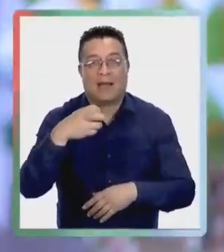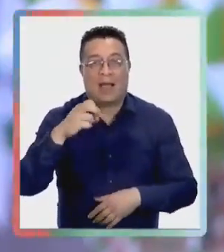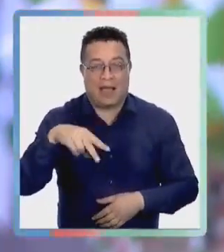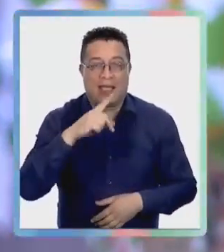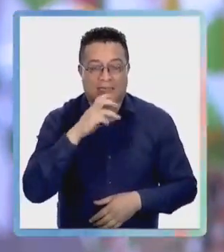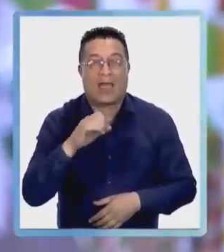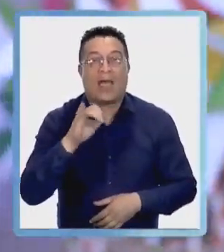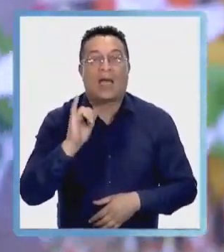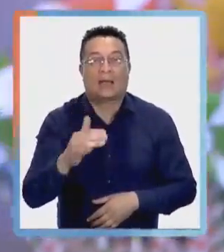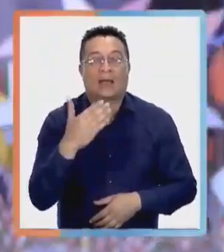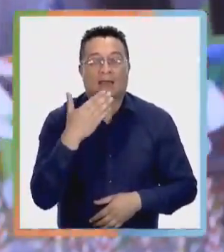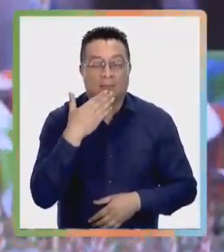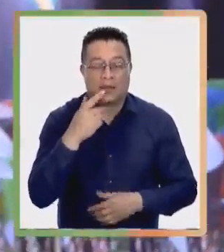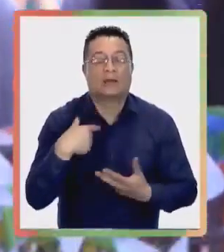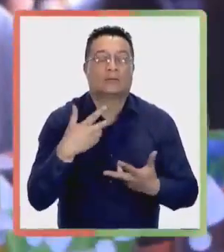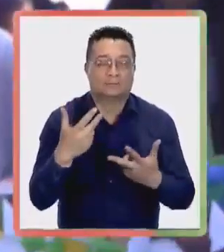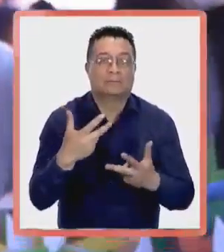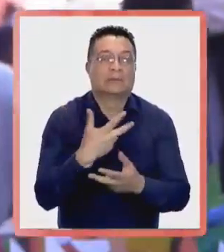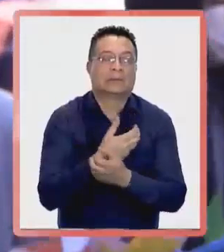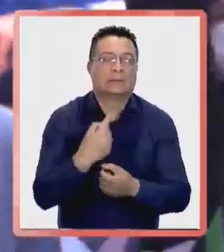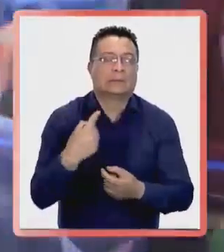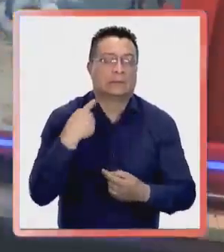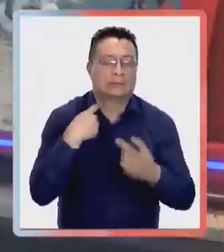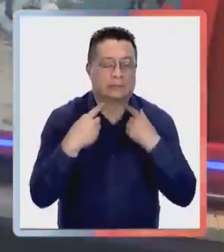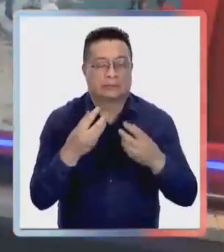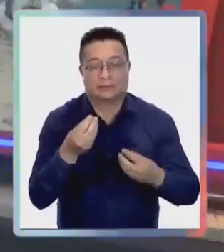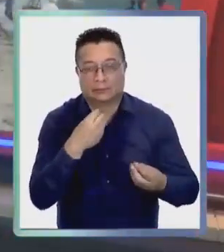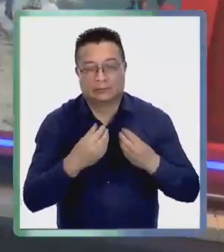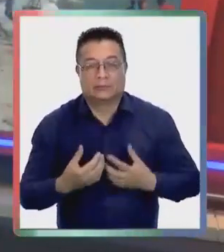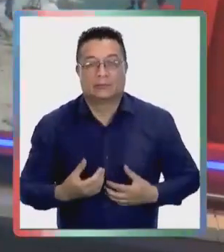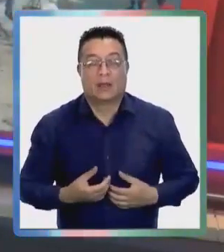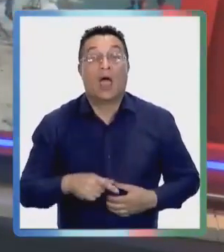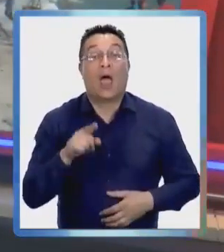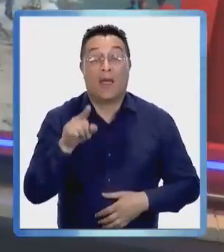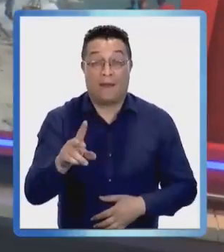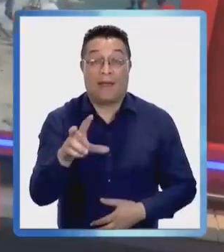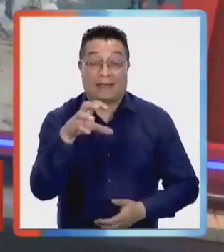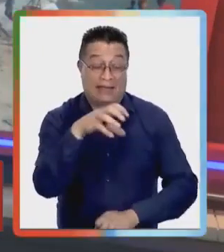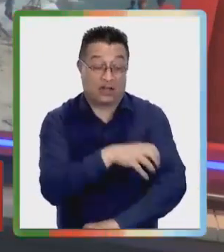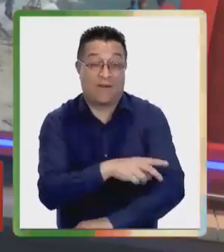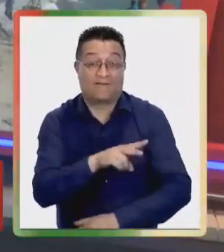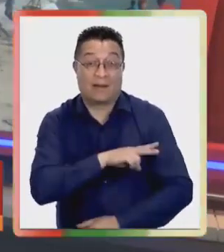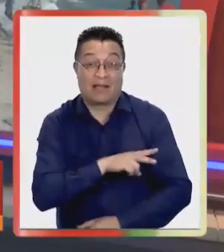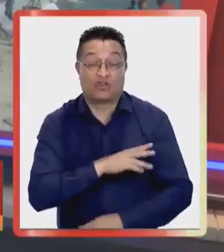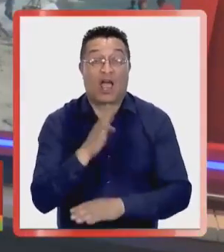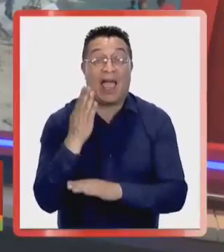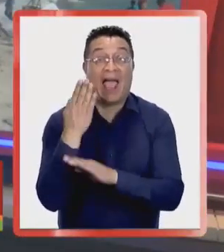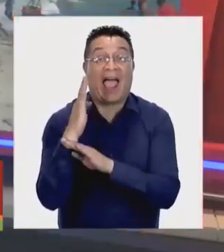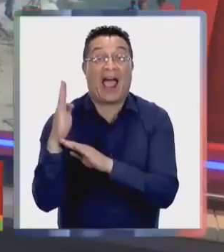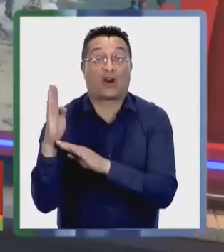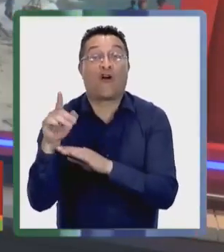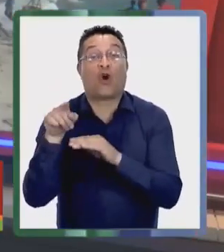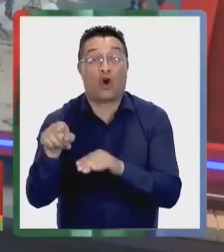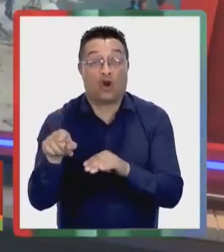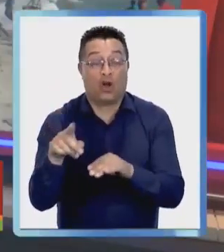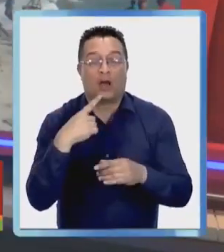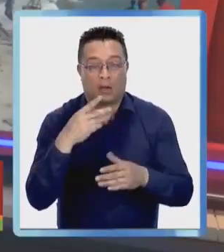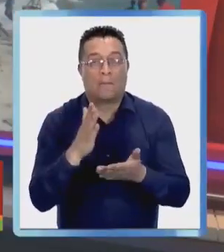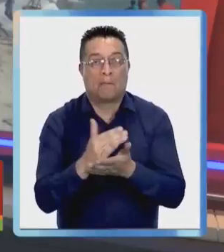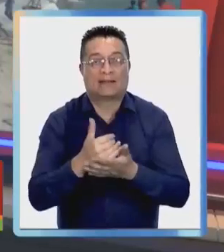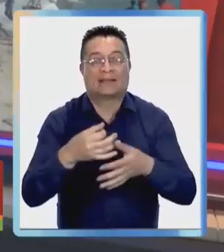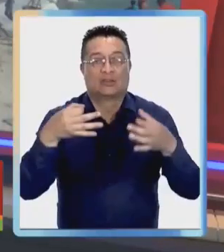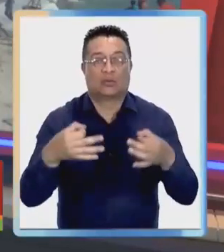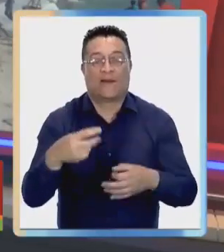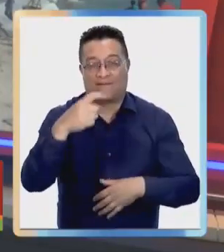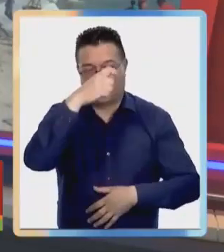ANTA e intoxicaciones. En la región de Valparaíso, Algarrobo lanzó el Plan de Seguridad para el